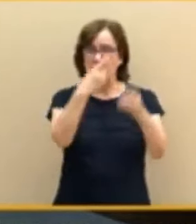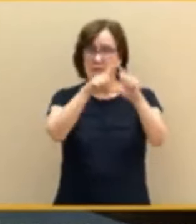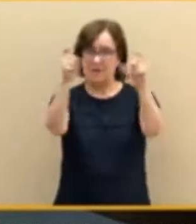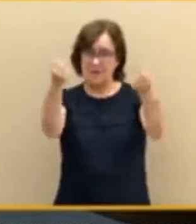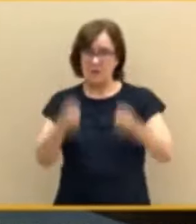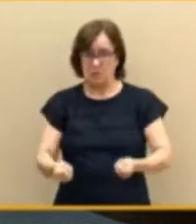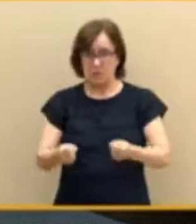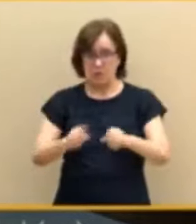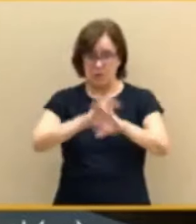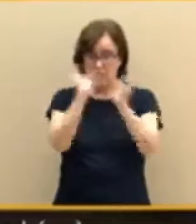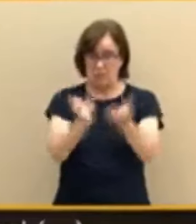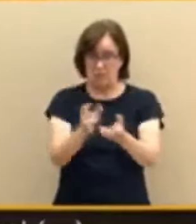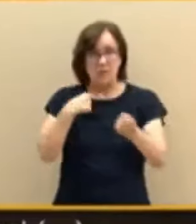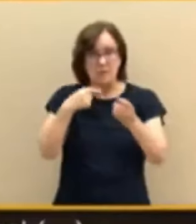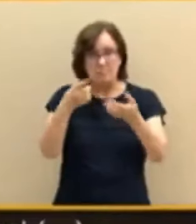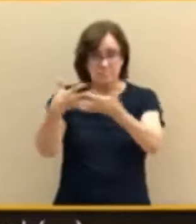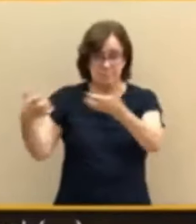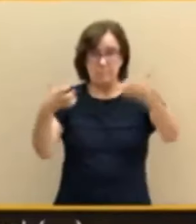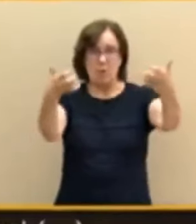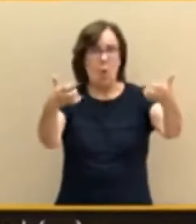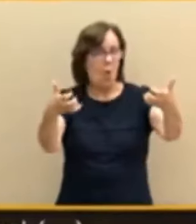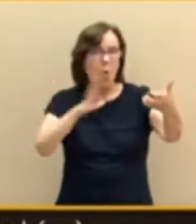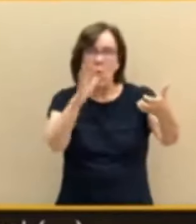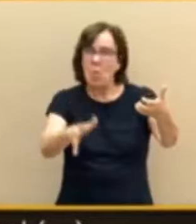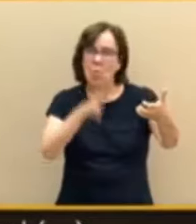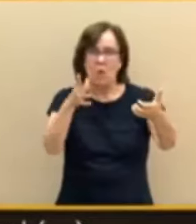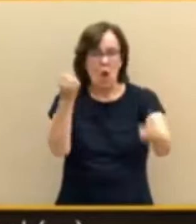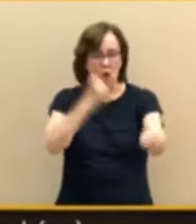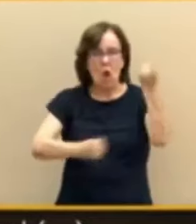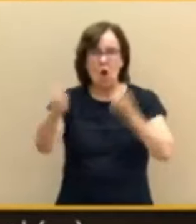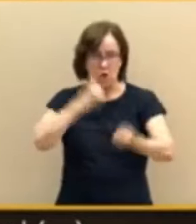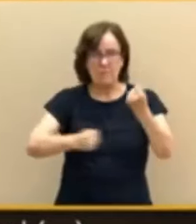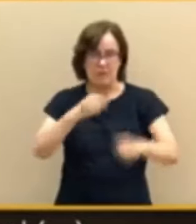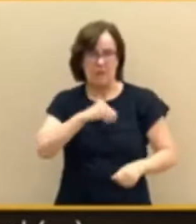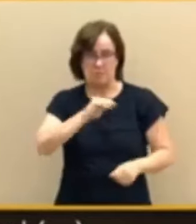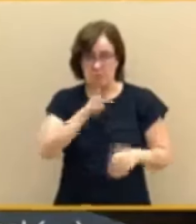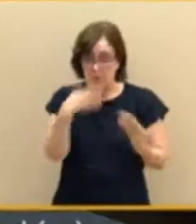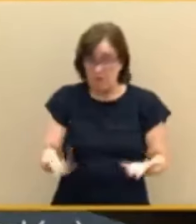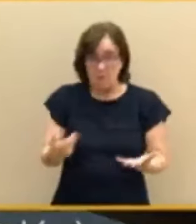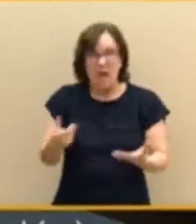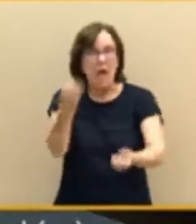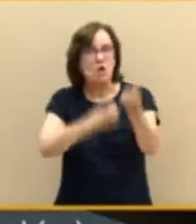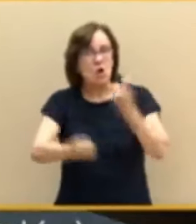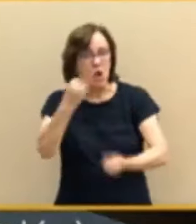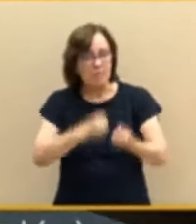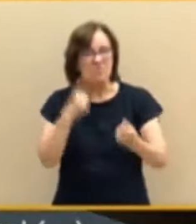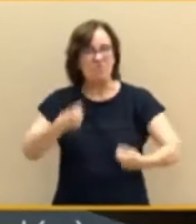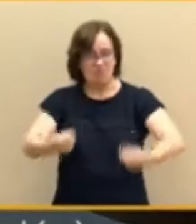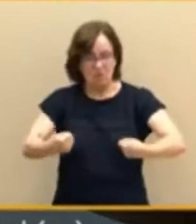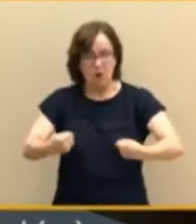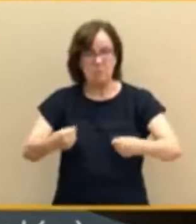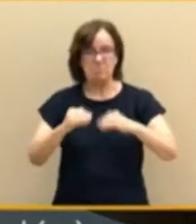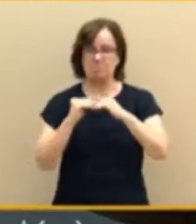económica española. Hoy contamos con una economía fuerte, equilibrada. Hoy contamos con una de las mejores balanzas